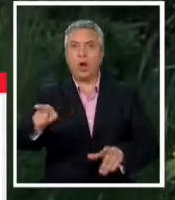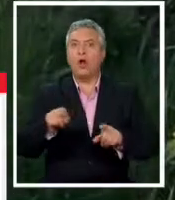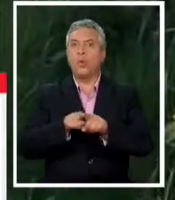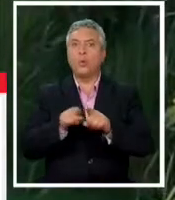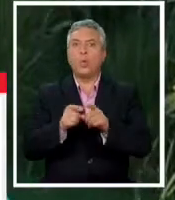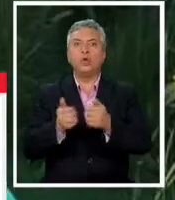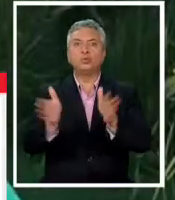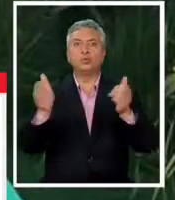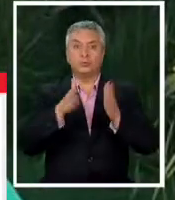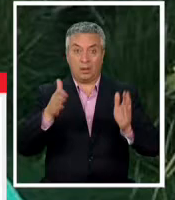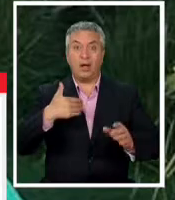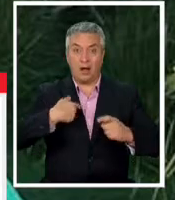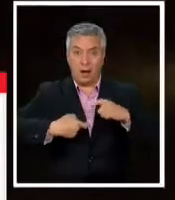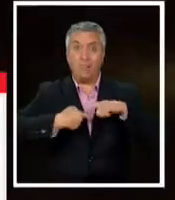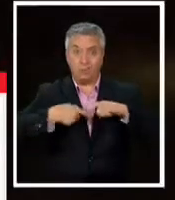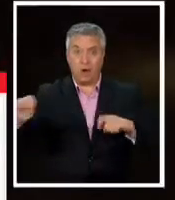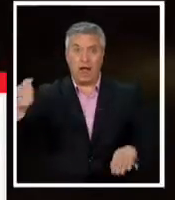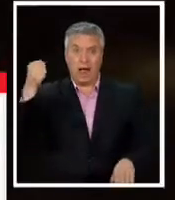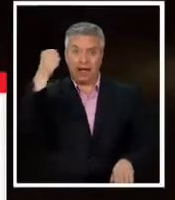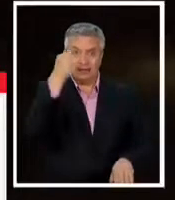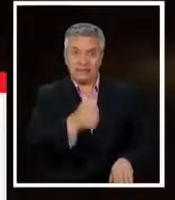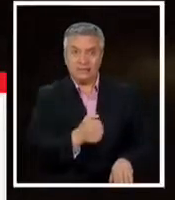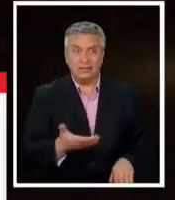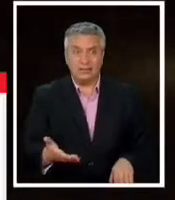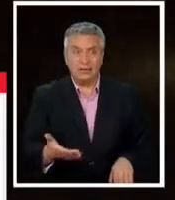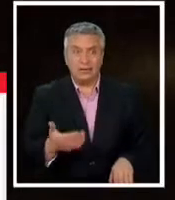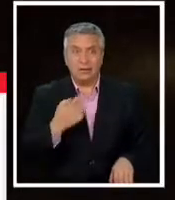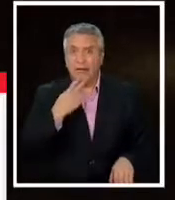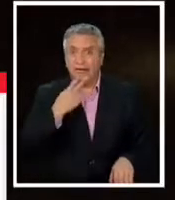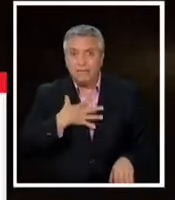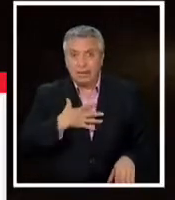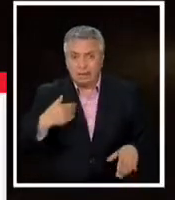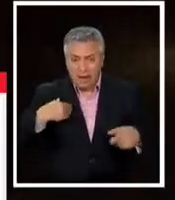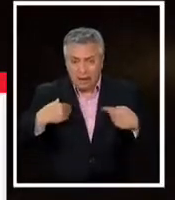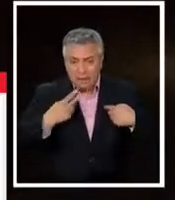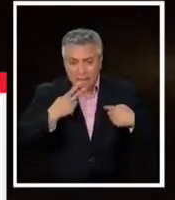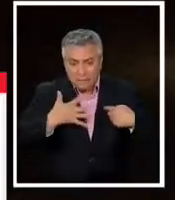la asesinaron. Nos truncaron la vida a nosotros.